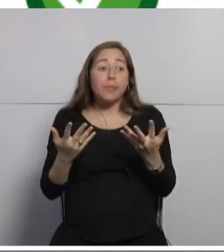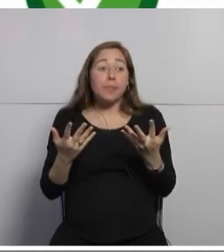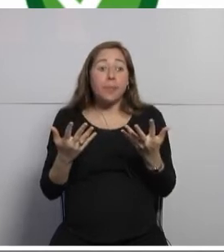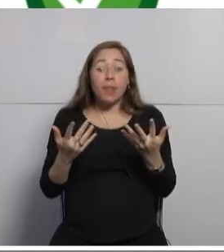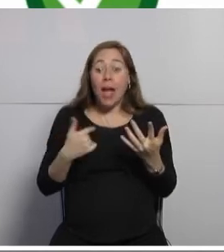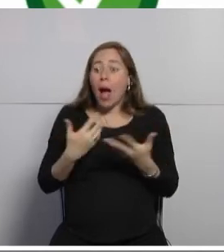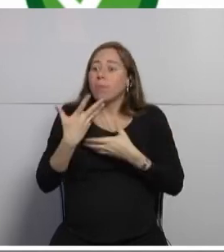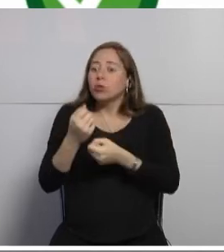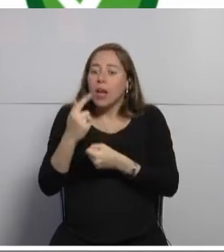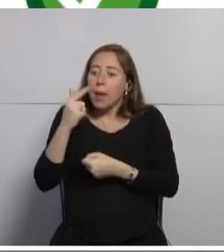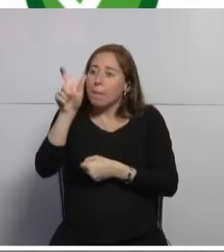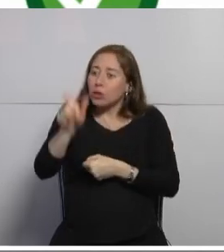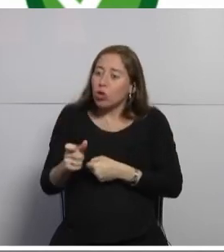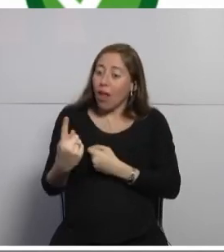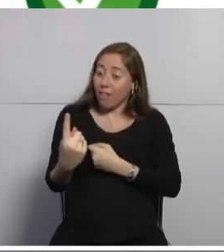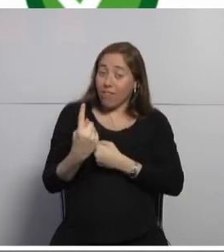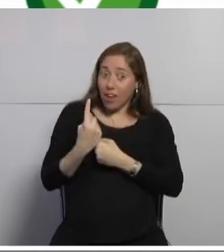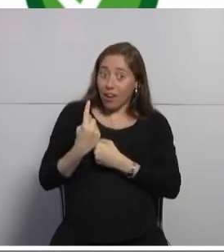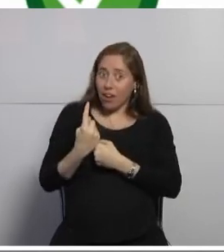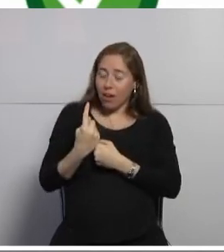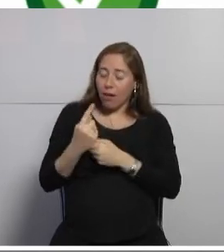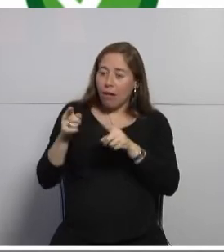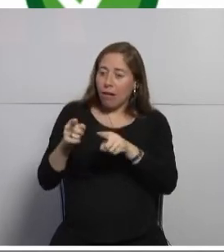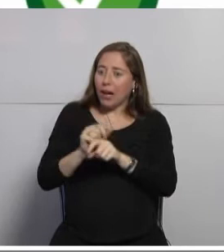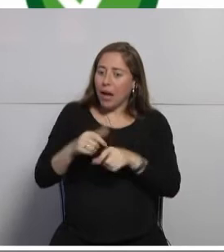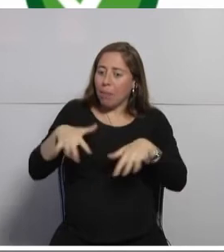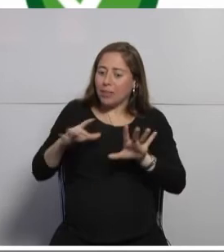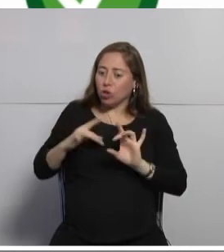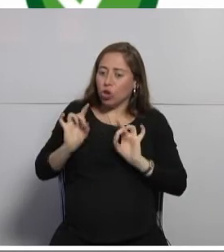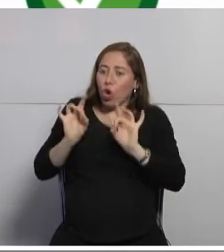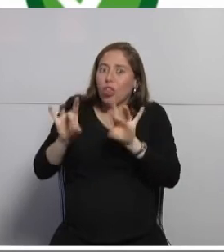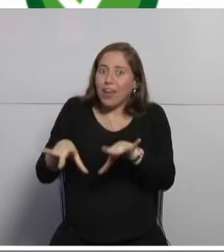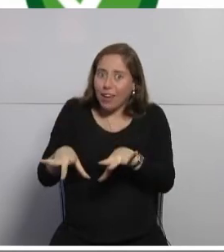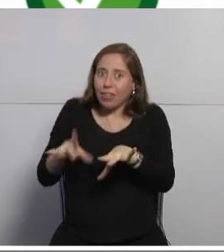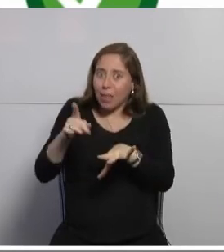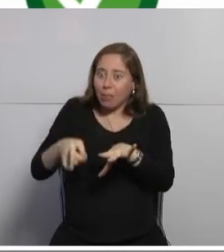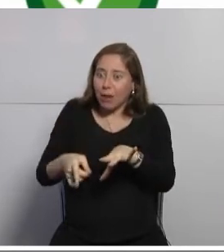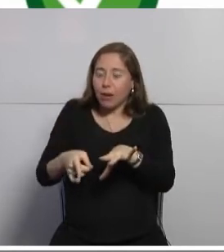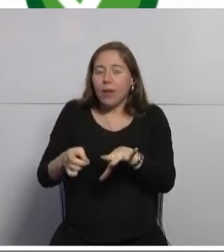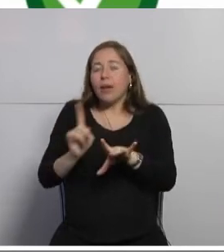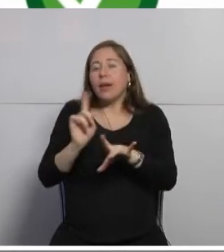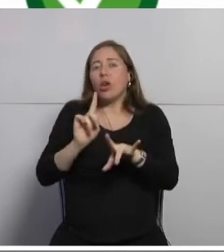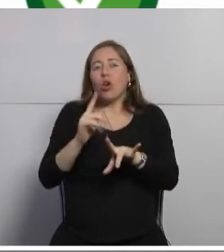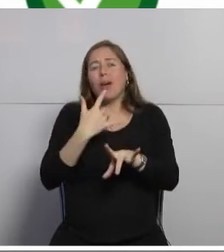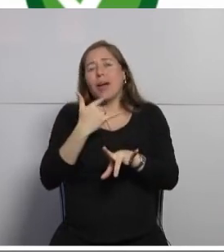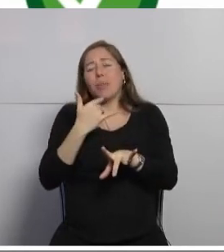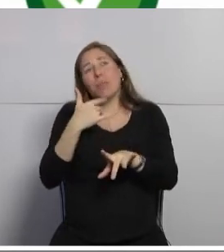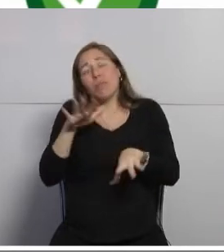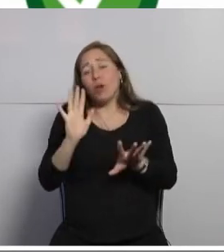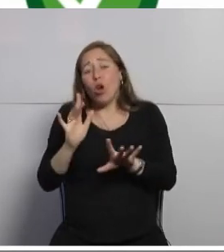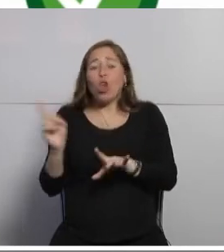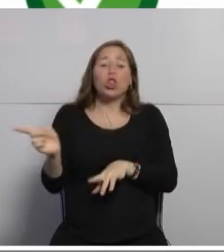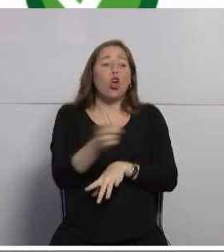colaboradores que estuvieron cercanos y que tuvieron mayores probabilidades de estar en contacto y no tener que por ejemplo mandar a todos los empleados